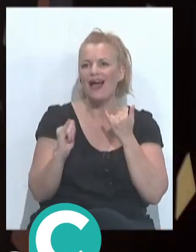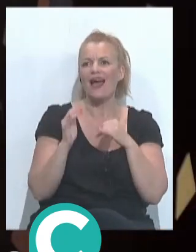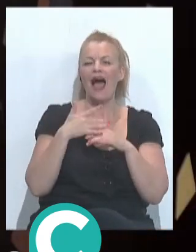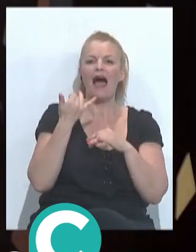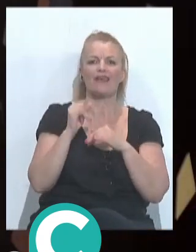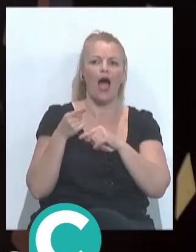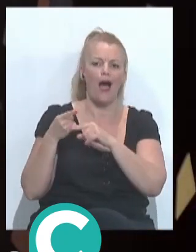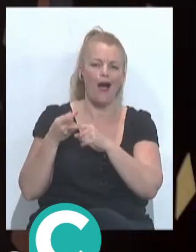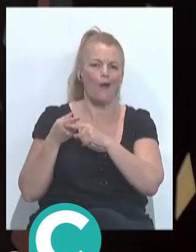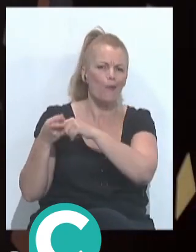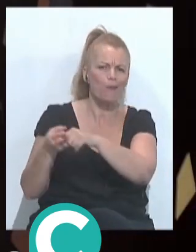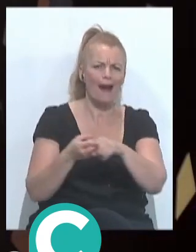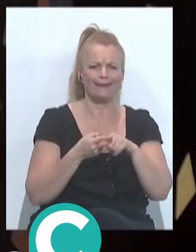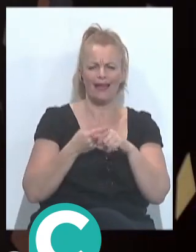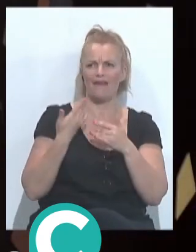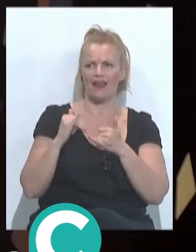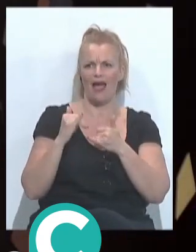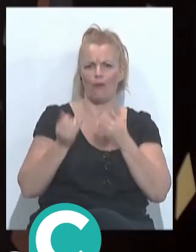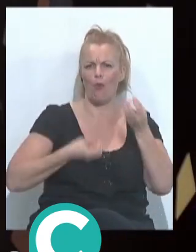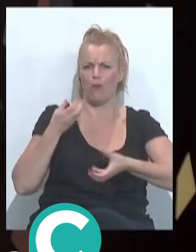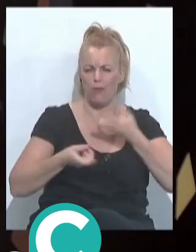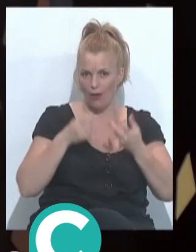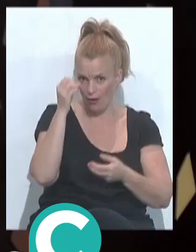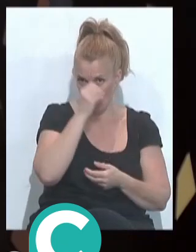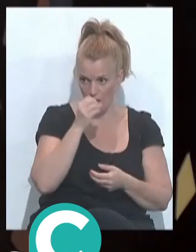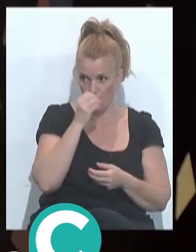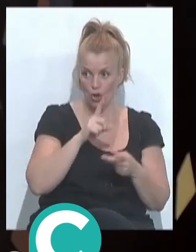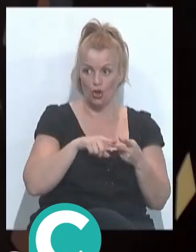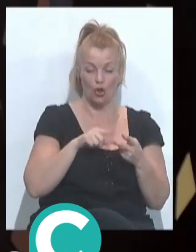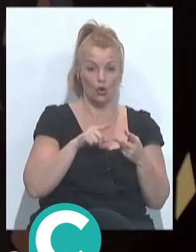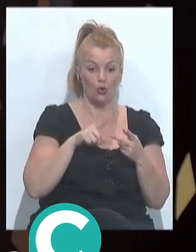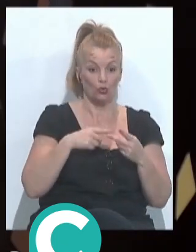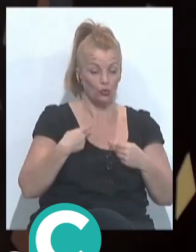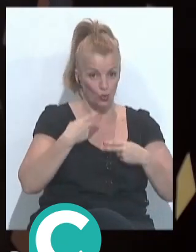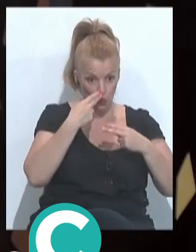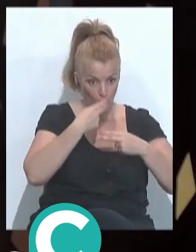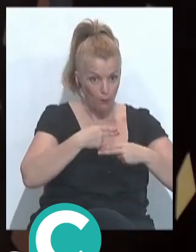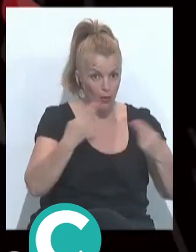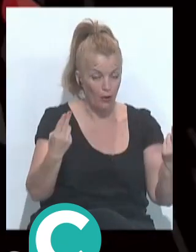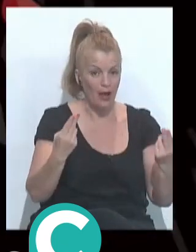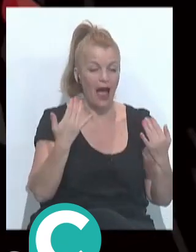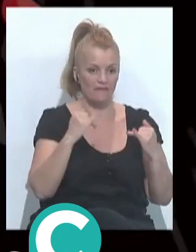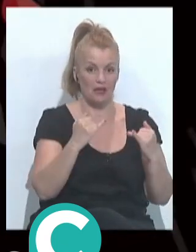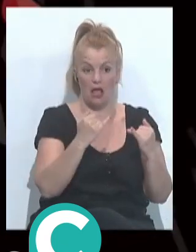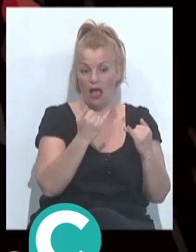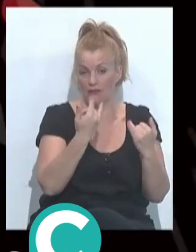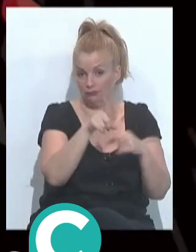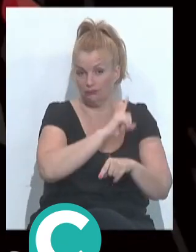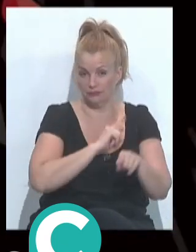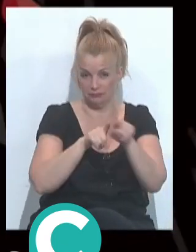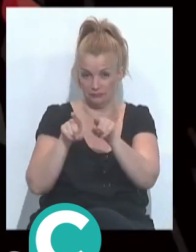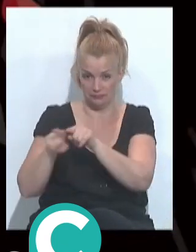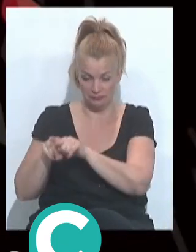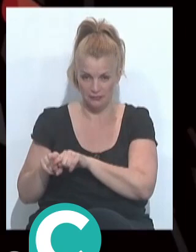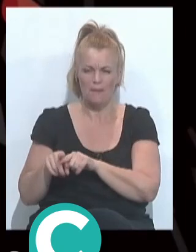gente comparta, que la gente pueda opinar, porque si tú evidentemente te expones, también estás expuesto a que hablen de ti. Pero por lo visto había más cosas ahí detrás de